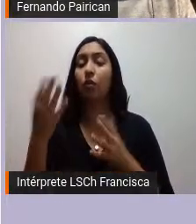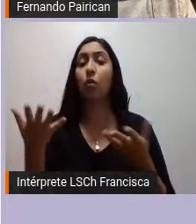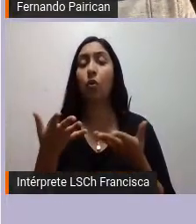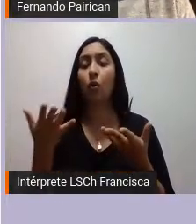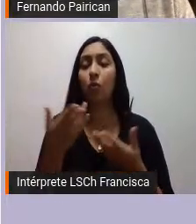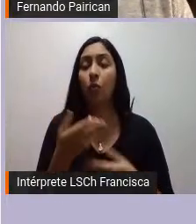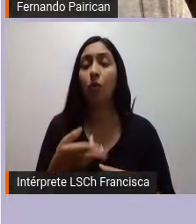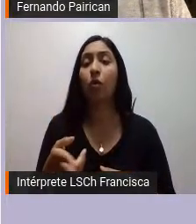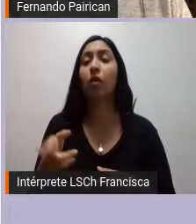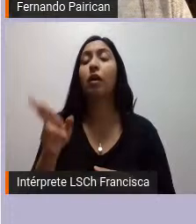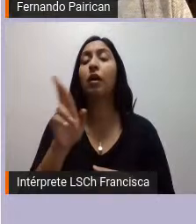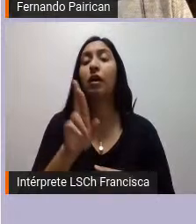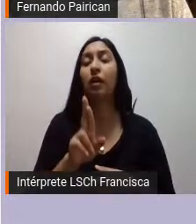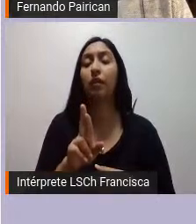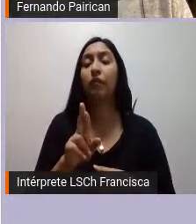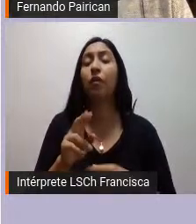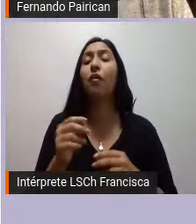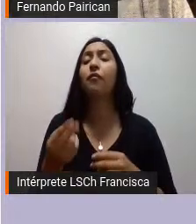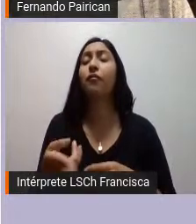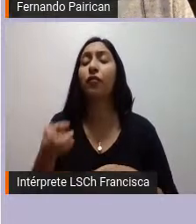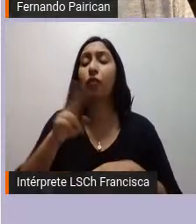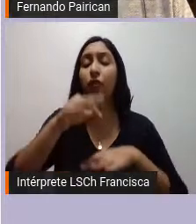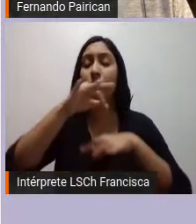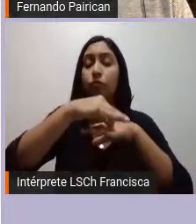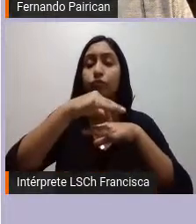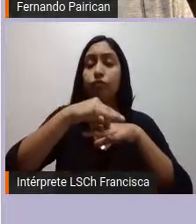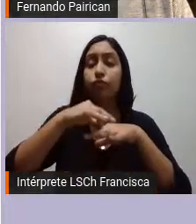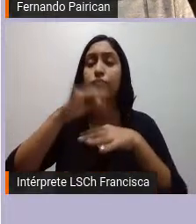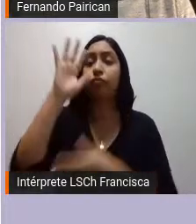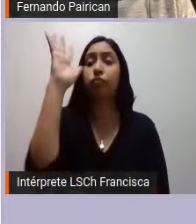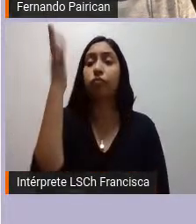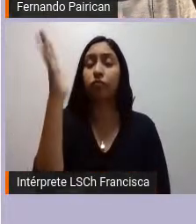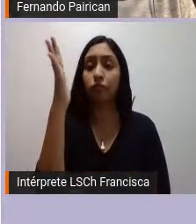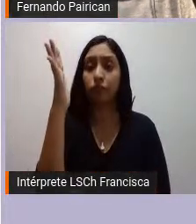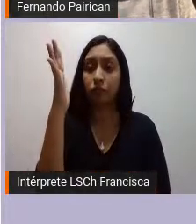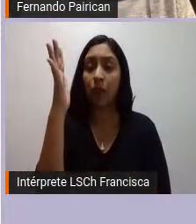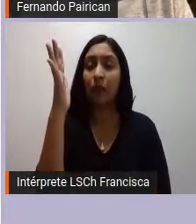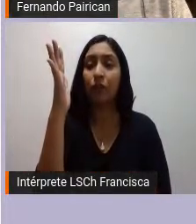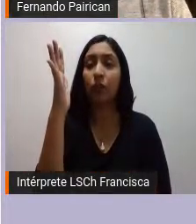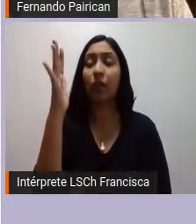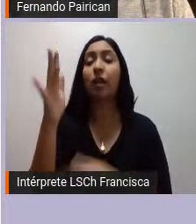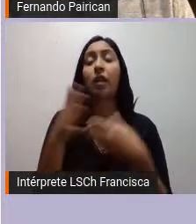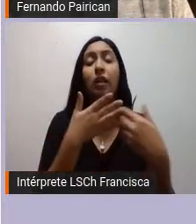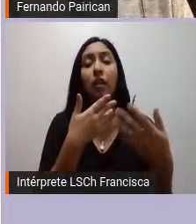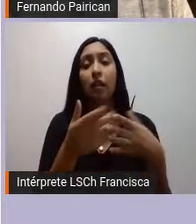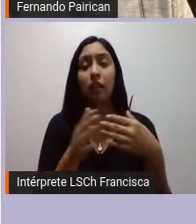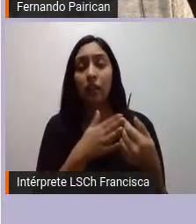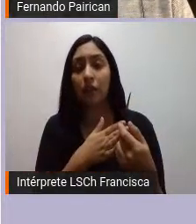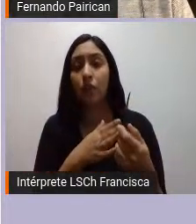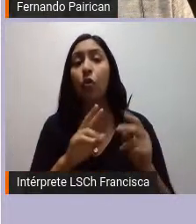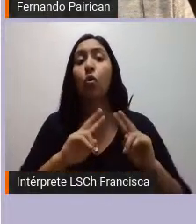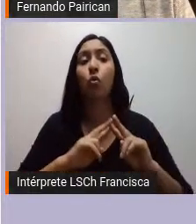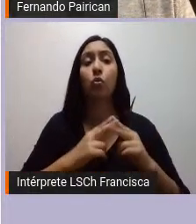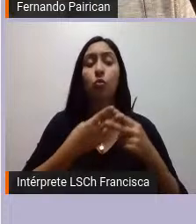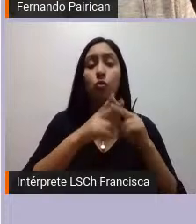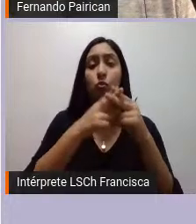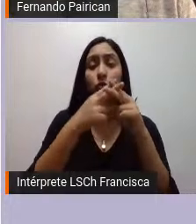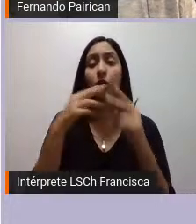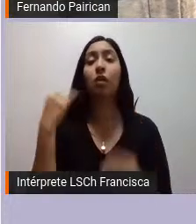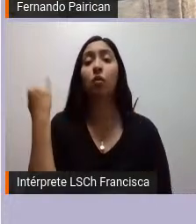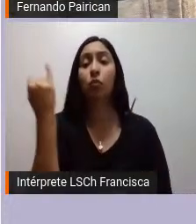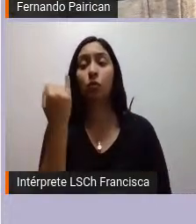la reforestación del territorio con especies nativas también constituyendo o construyendo una autonomía en la práctica